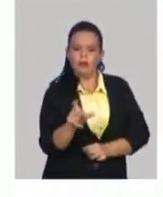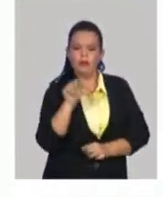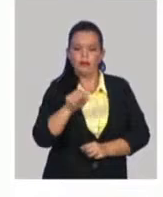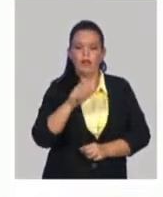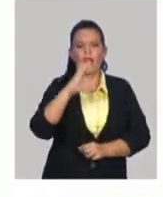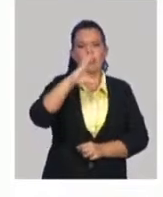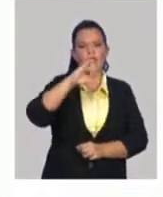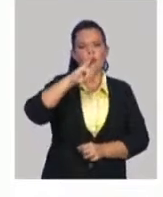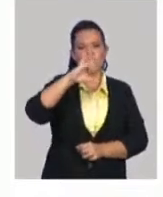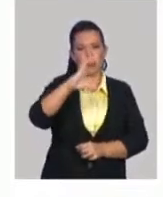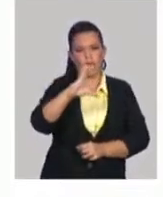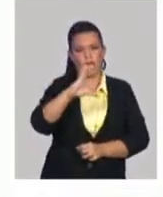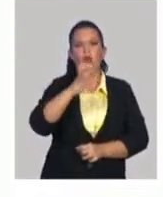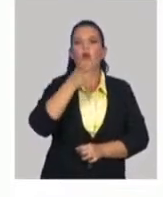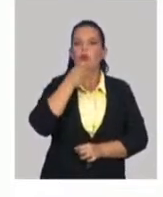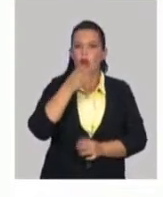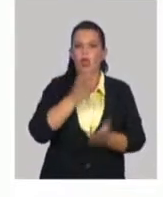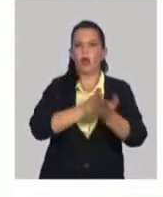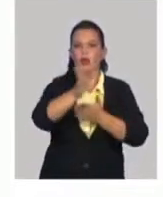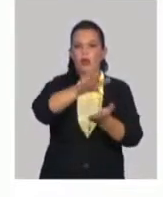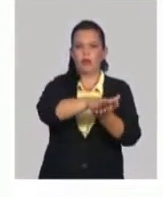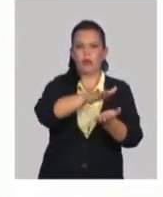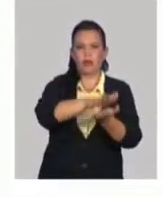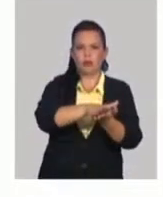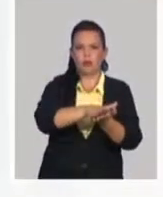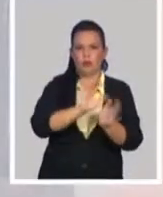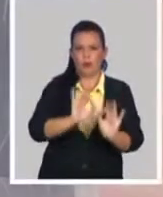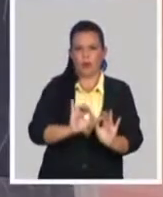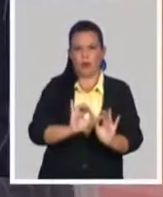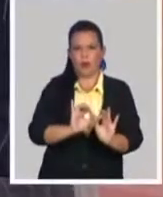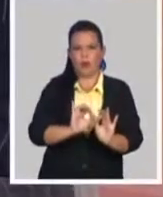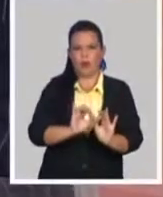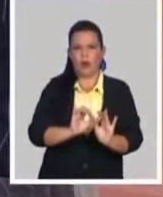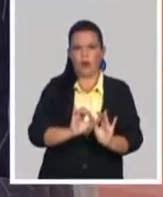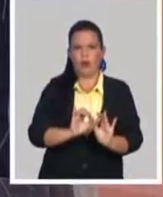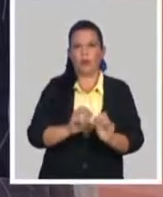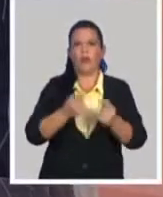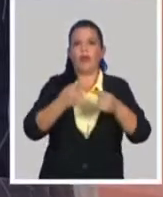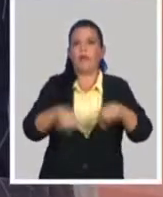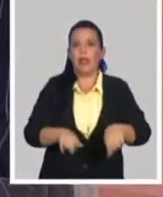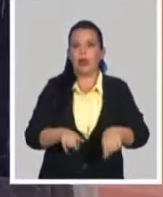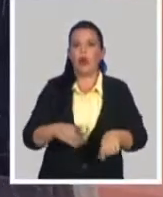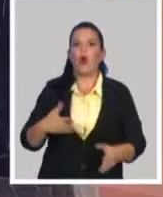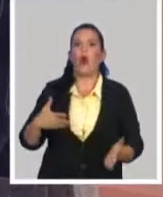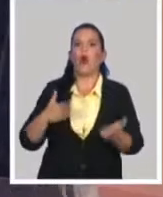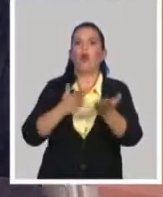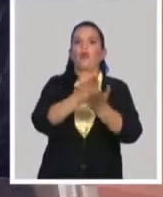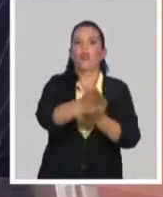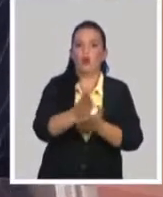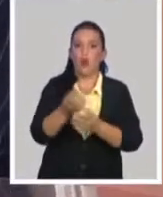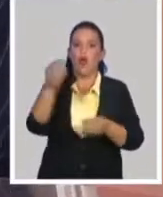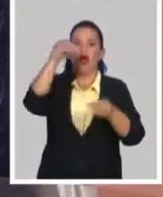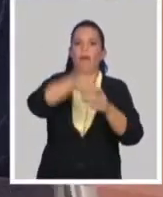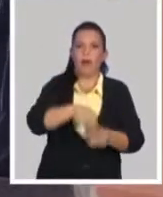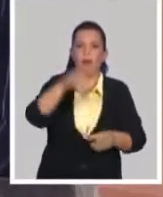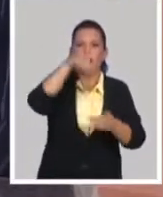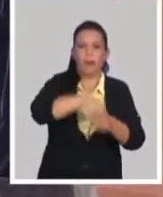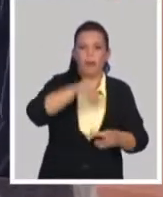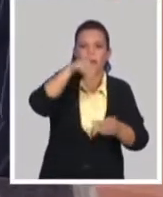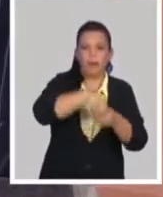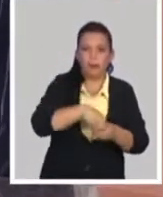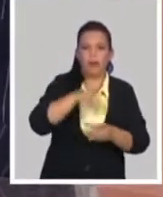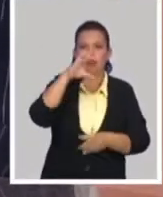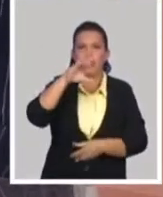personas podrán mantener durante seis meses, no se pueden hacer depósitos en CUC en esas cuentas, es decir, porque esa moneda deja de